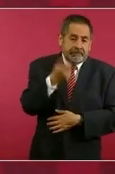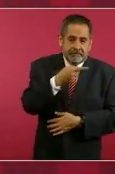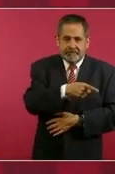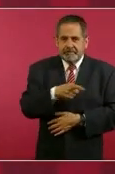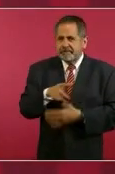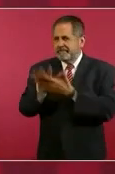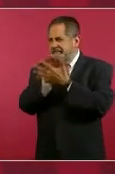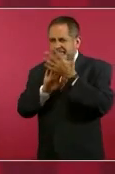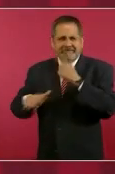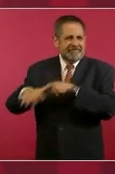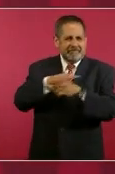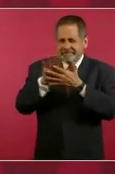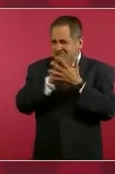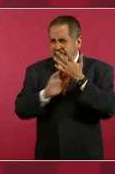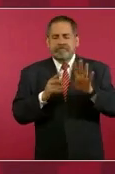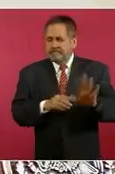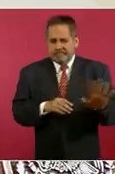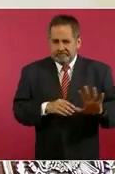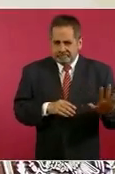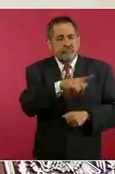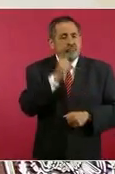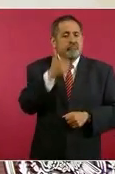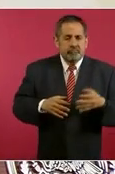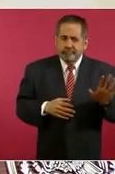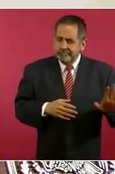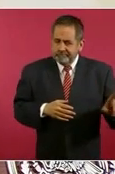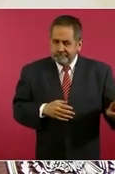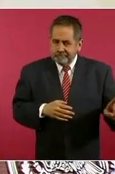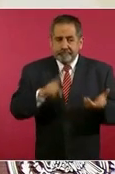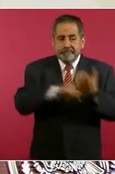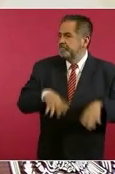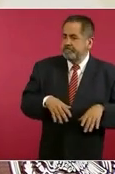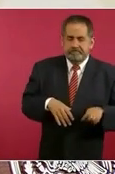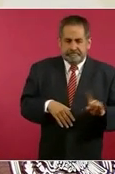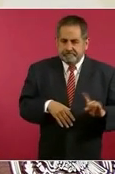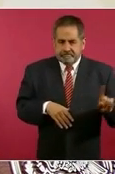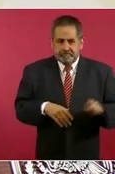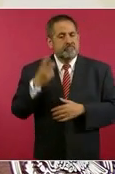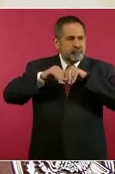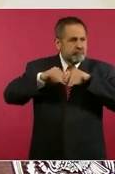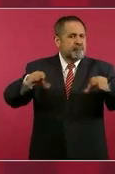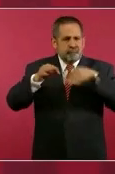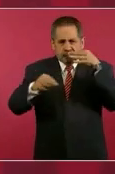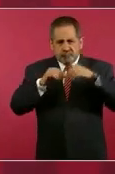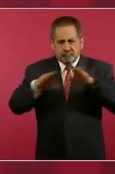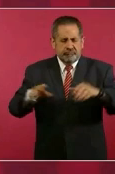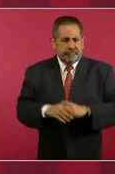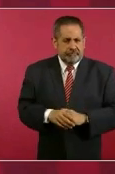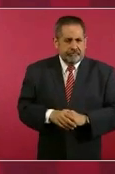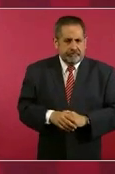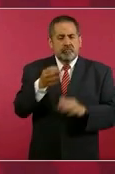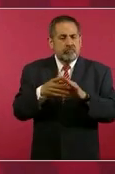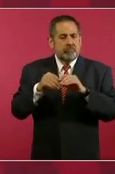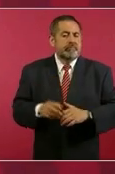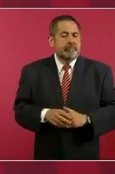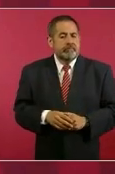enradecer el ambiente para que no haya justicia. Porque hay intereses creados. Por eso vamos a informar. Yo lo único que